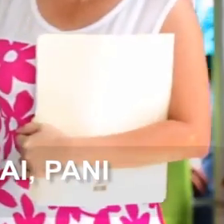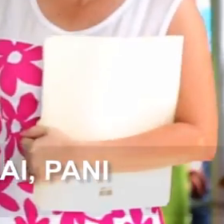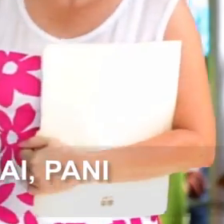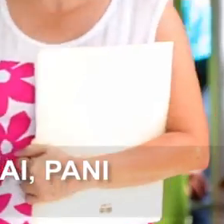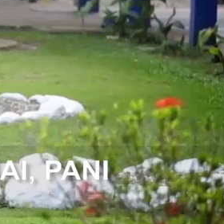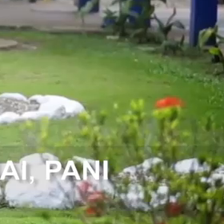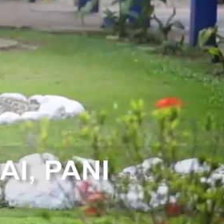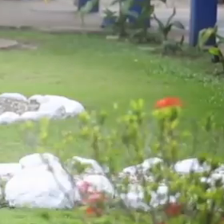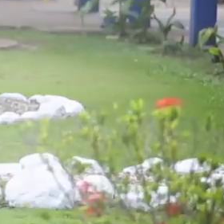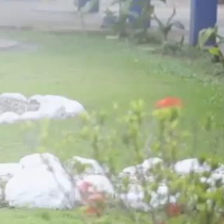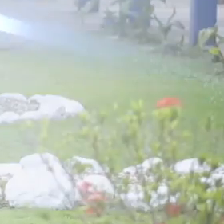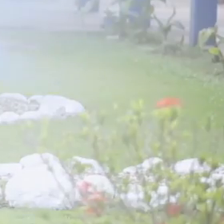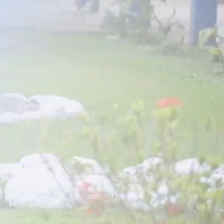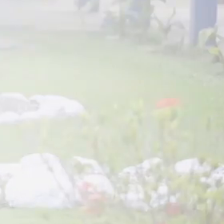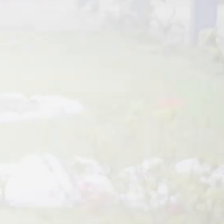centros educativos.